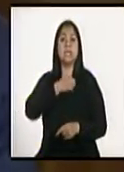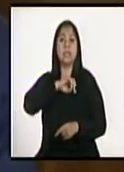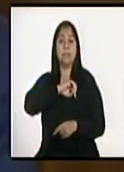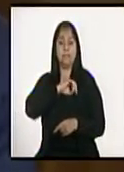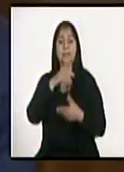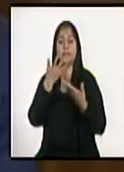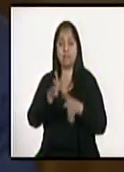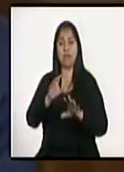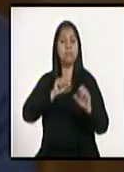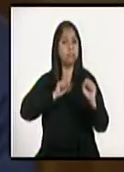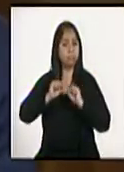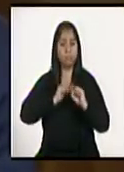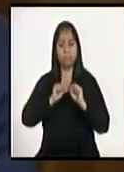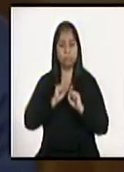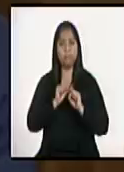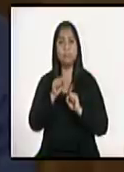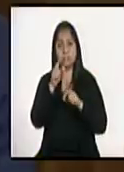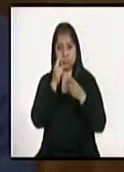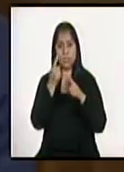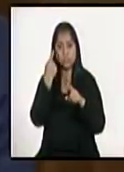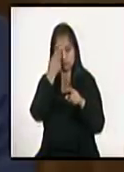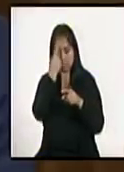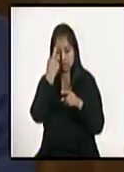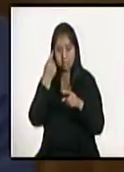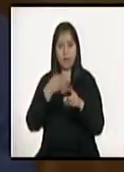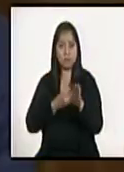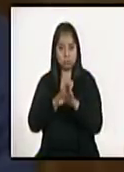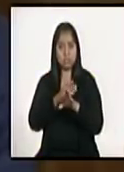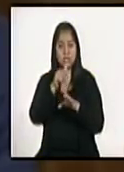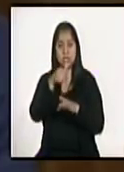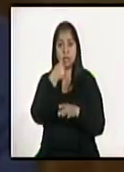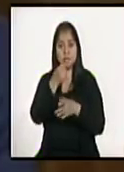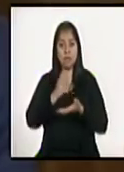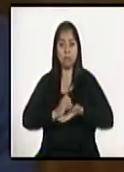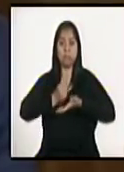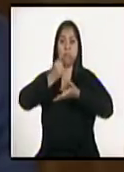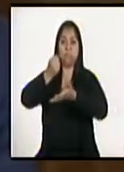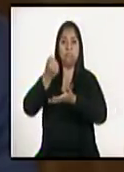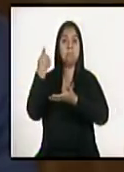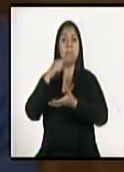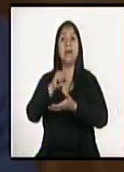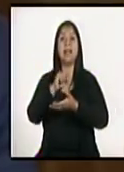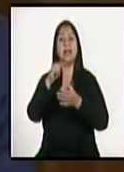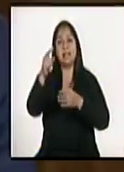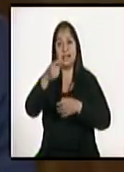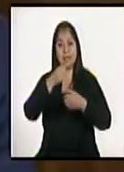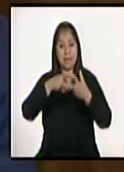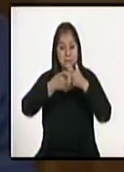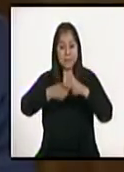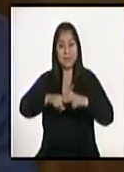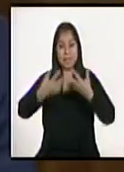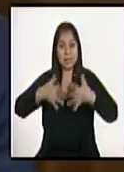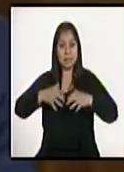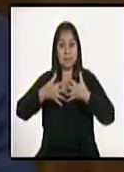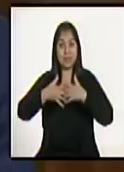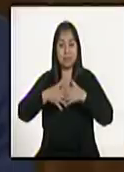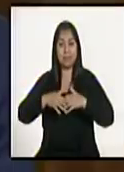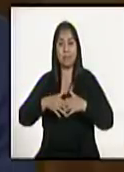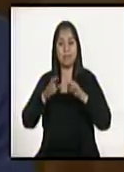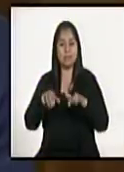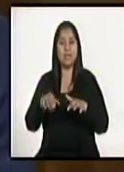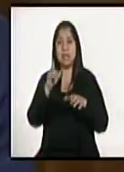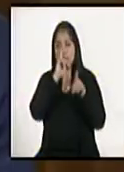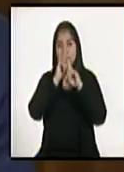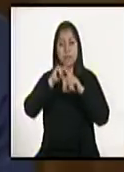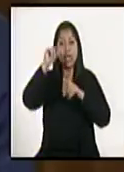trabajando una línea inicial de 100 millones de quetzales para fomentar el emprendimiento con créditos destinados para todos los graduandos del